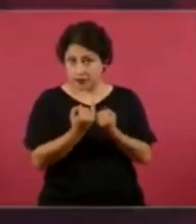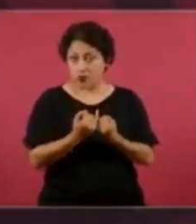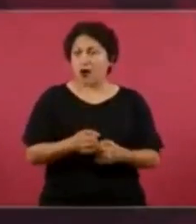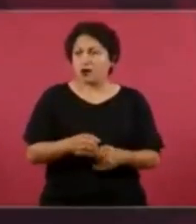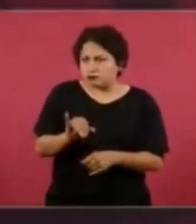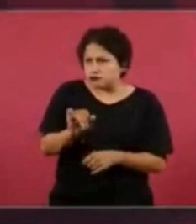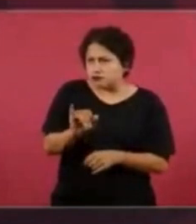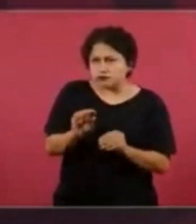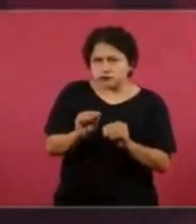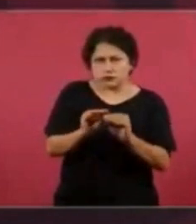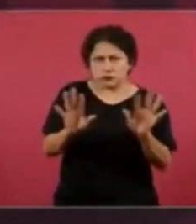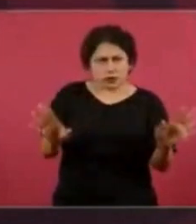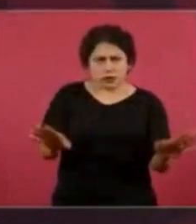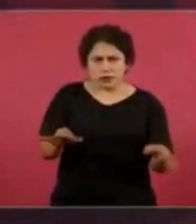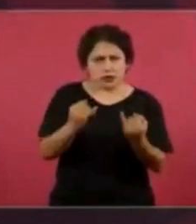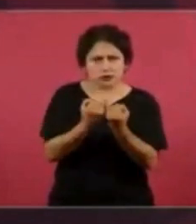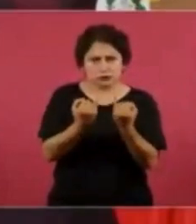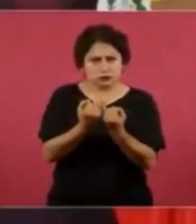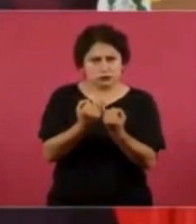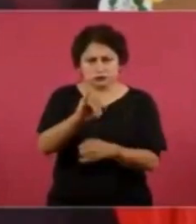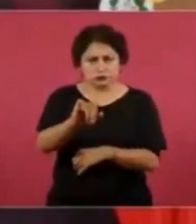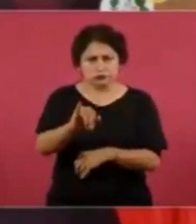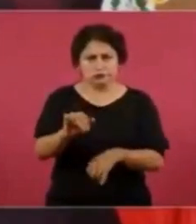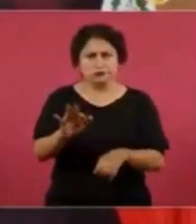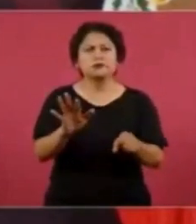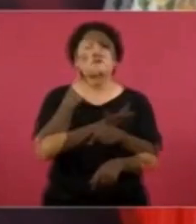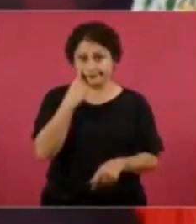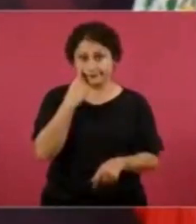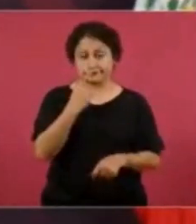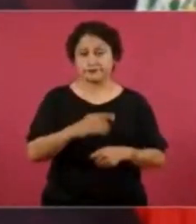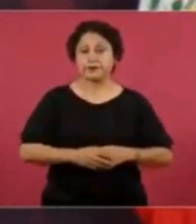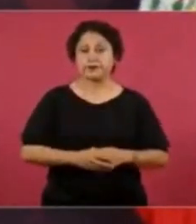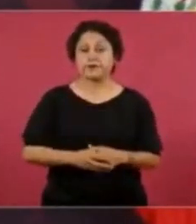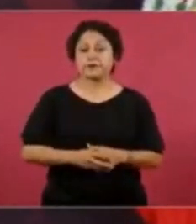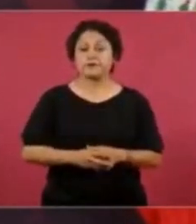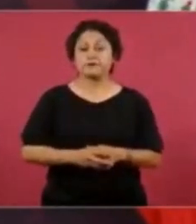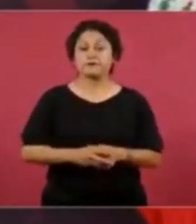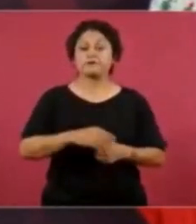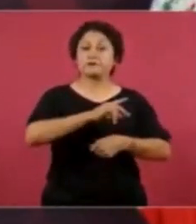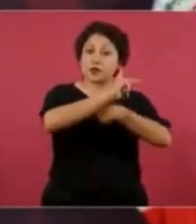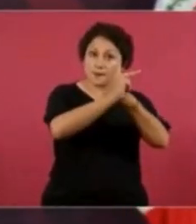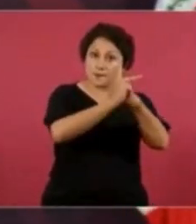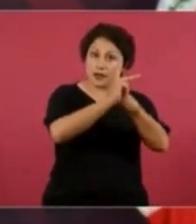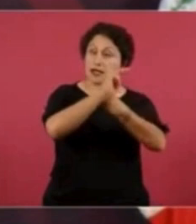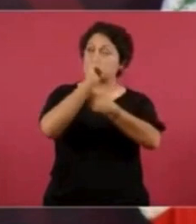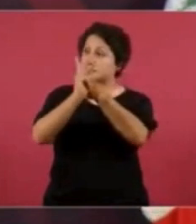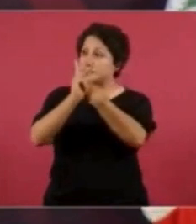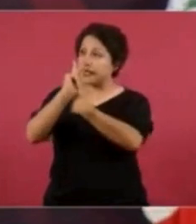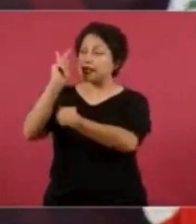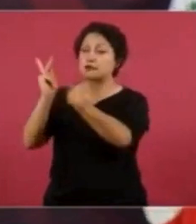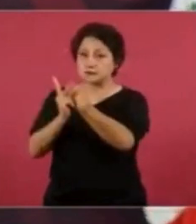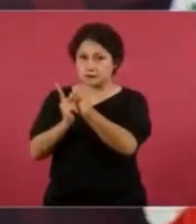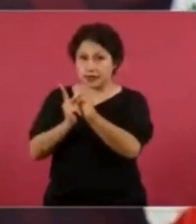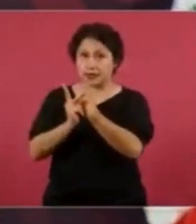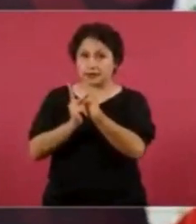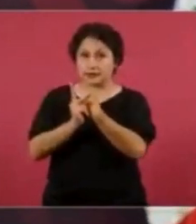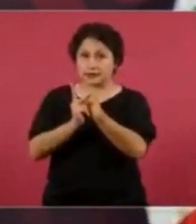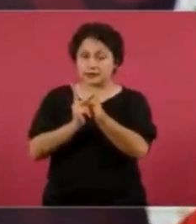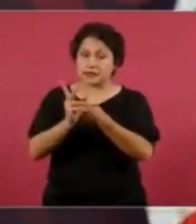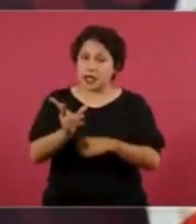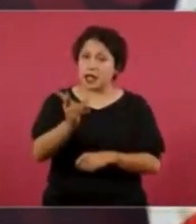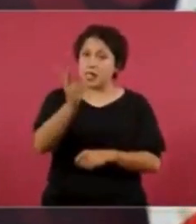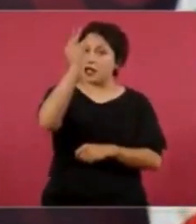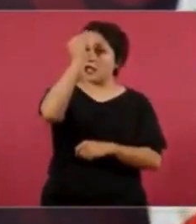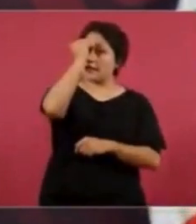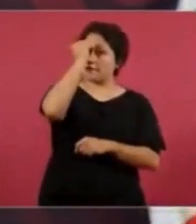Claudia Sheinbaum en Palacio Nacional, enfocada en temas presupuestarios. Este encuentro refleja la importancia de la planeación